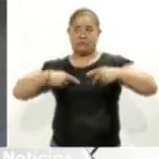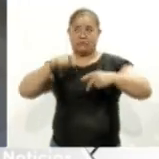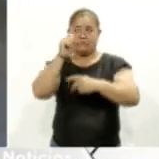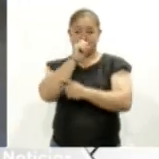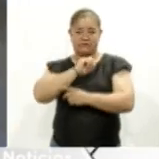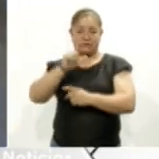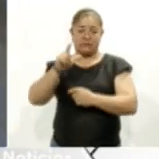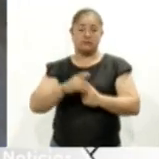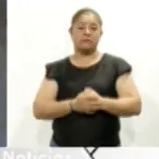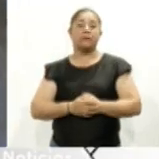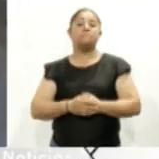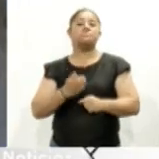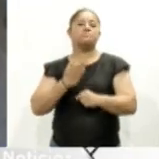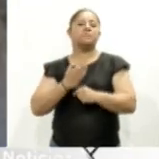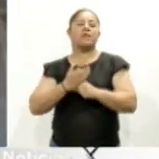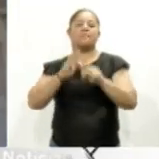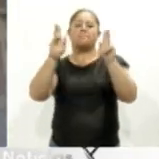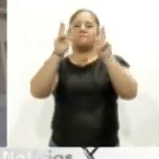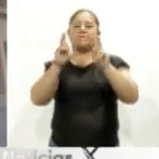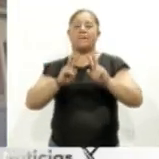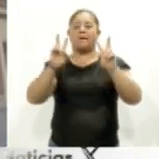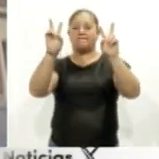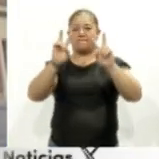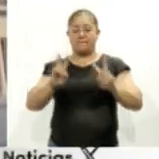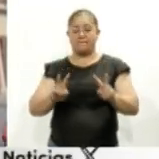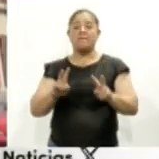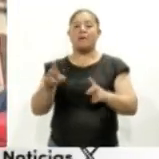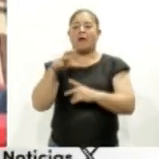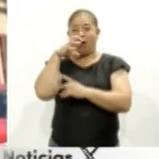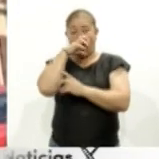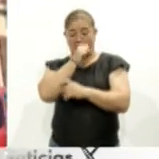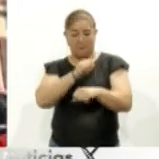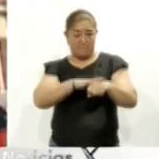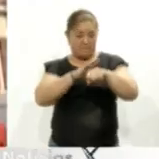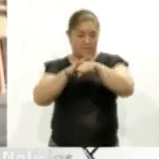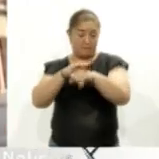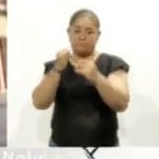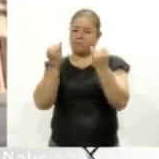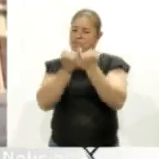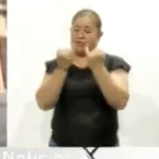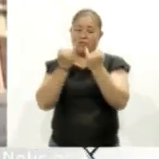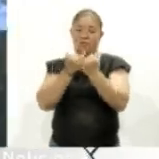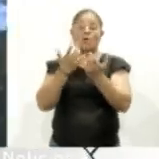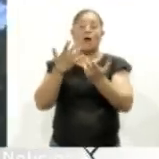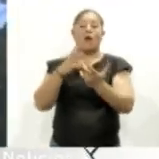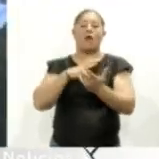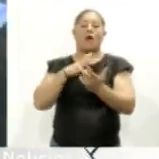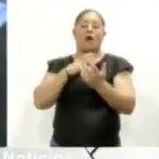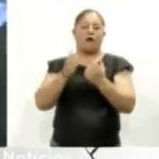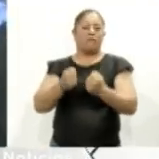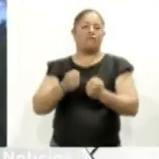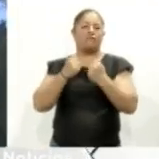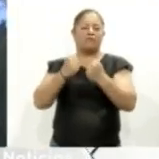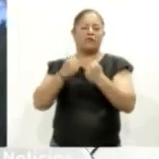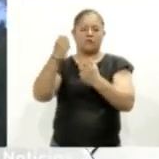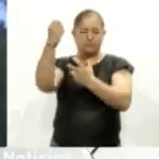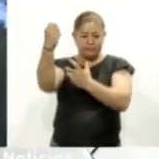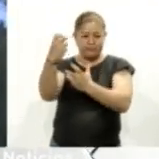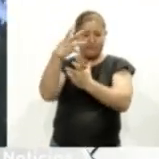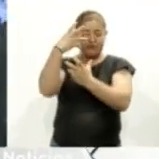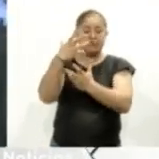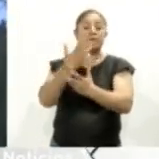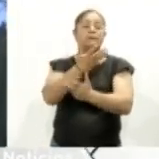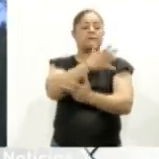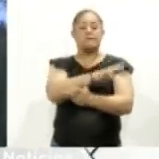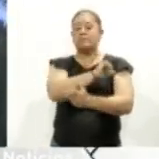Con la llegada de la primavera y el verano, no solo aumentan las temperaturas, también la radiación solar, sobre todo de 10 a 14